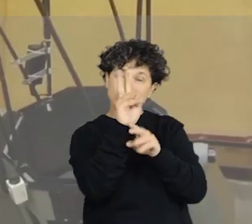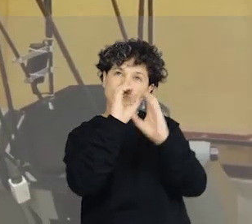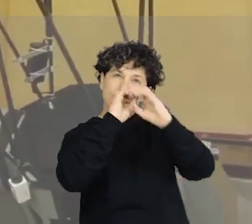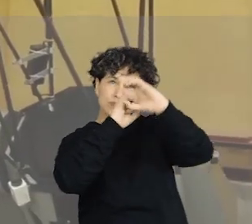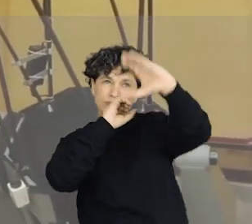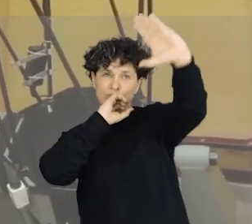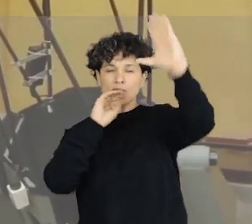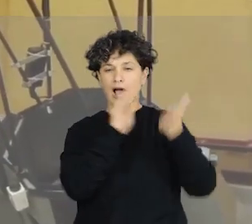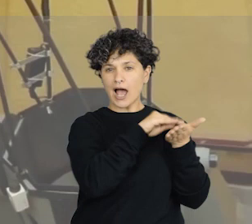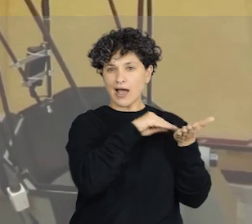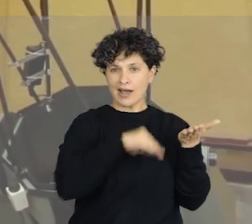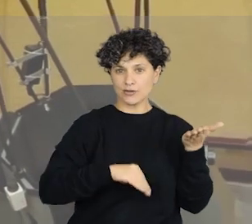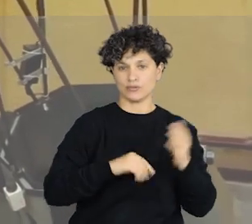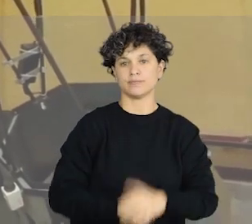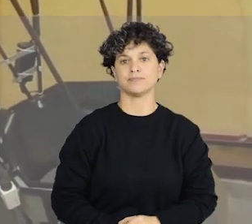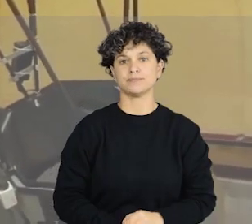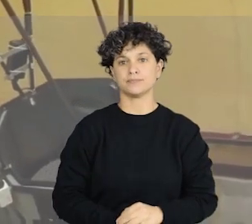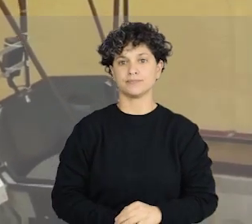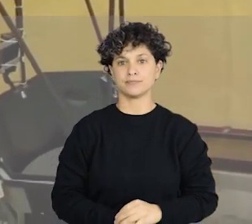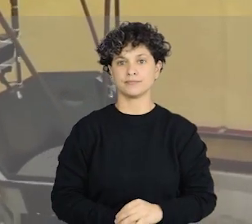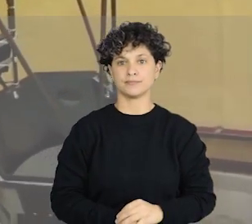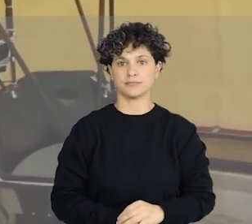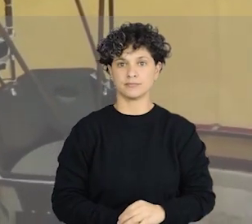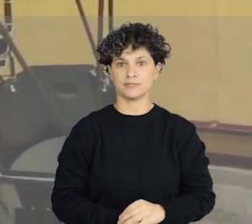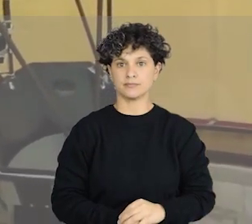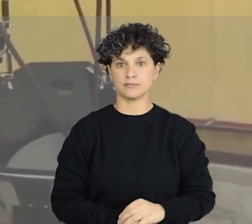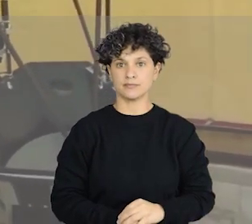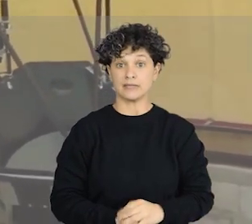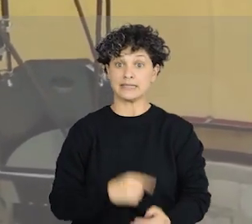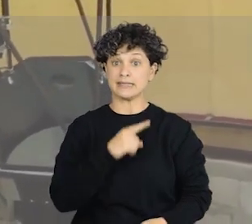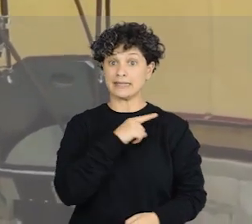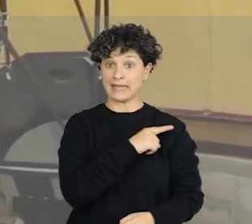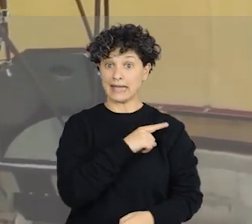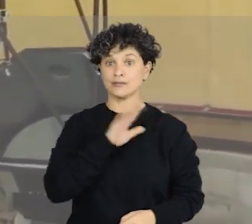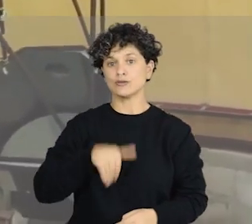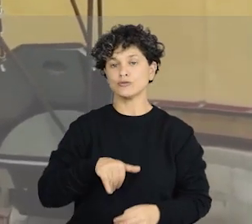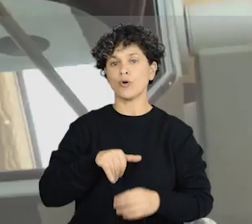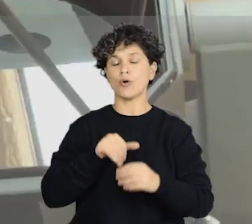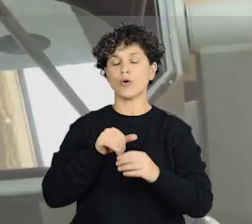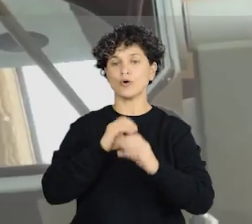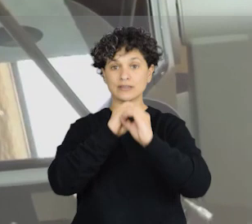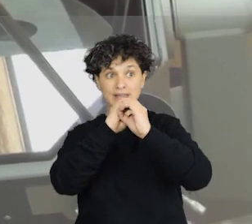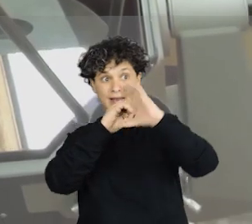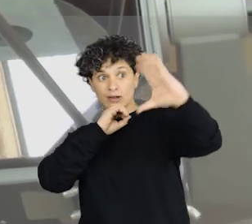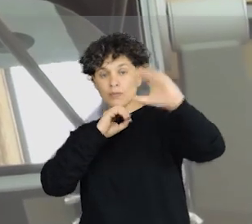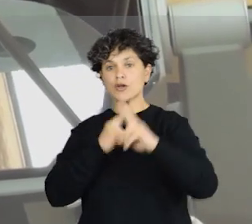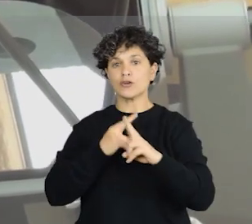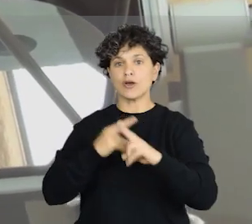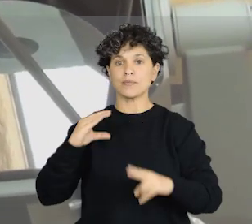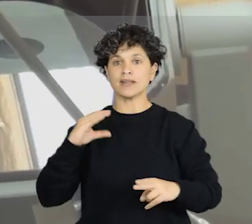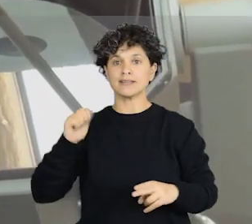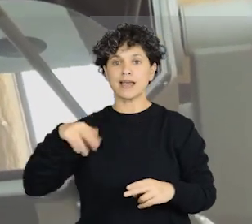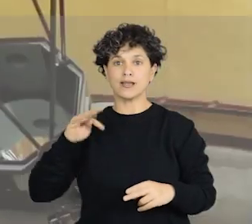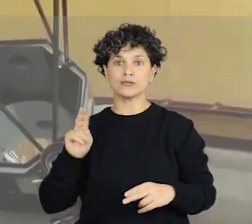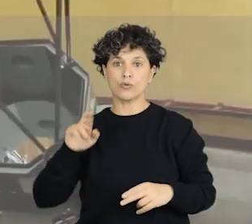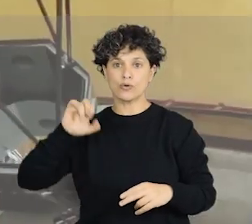Bueno, lo que tenemos acá es el telescopio Centurión, de 46 centímetros. Es un telescopio que tiene varias partes, podemos ver, tenemos un espejo primario,